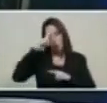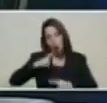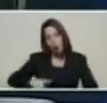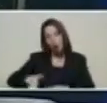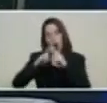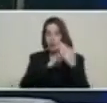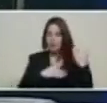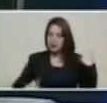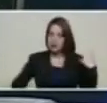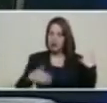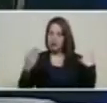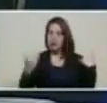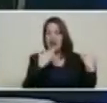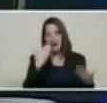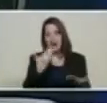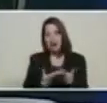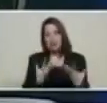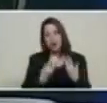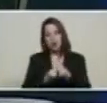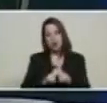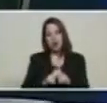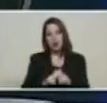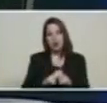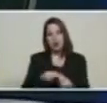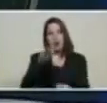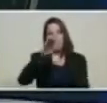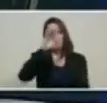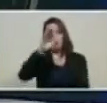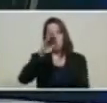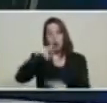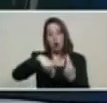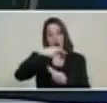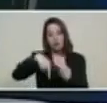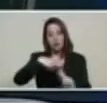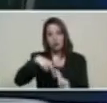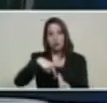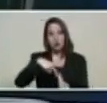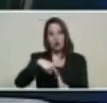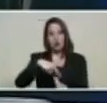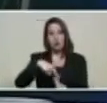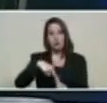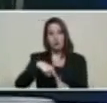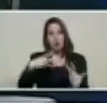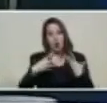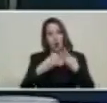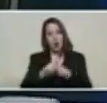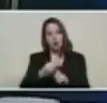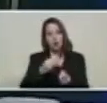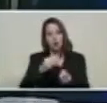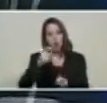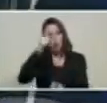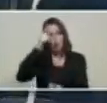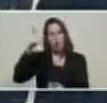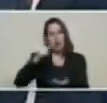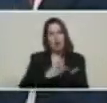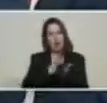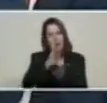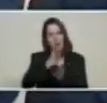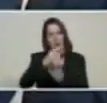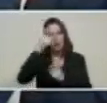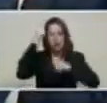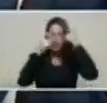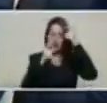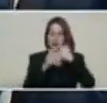Entramos al futuro, entramos al futuro de la mano de la revolución bolivariana y de usted con el legado del comandante Hugo Chávez. Bueno,